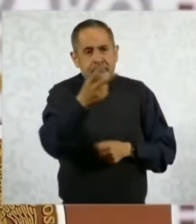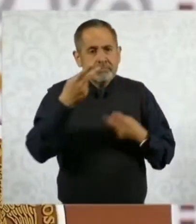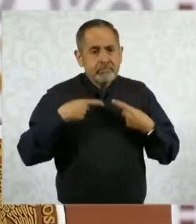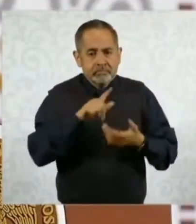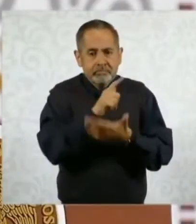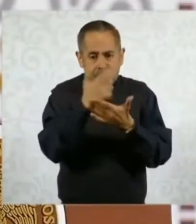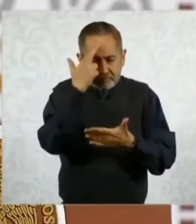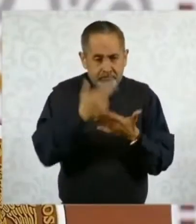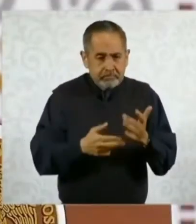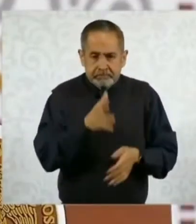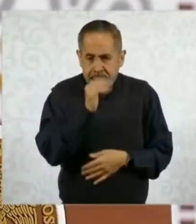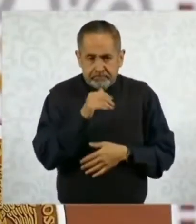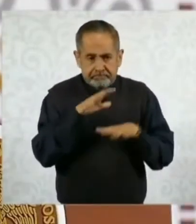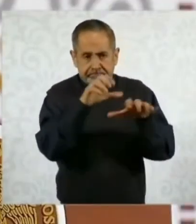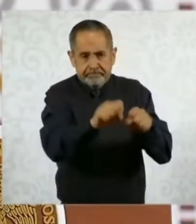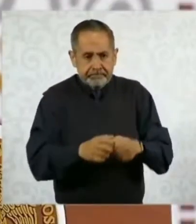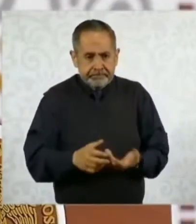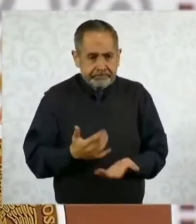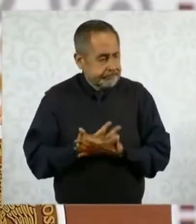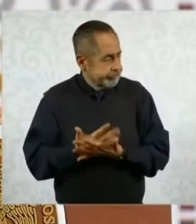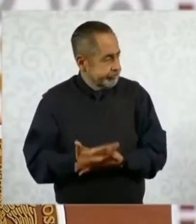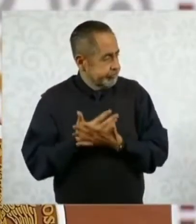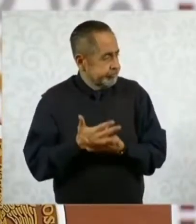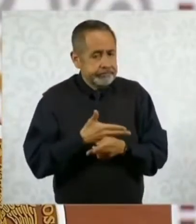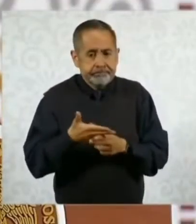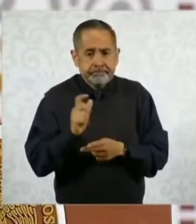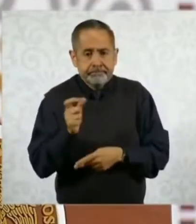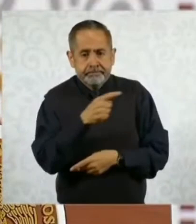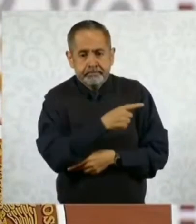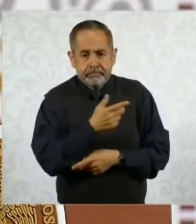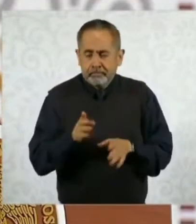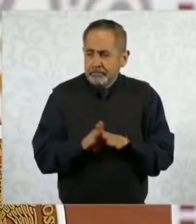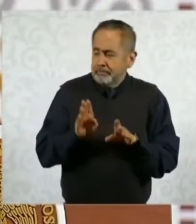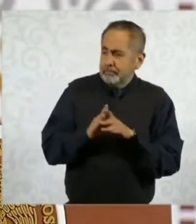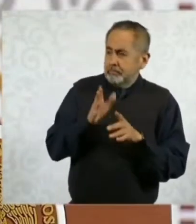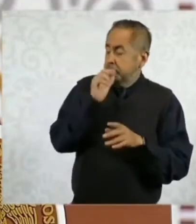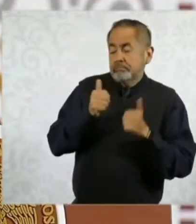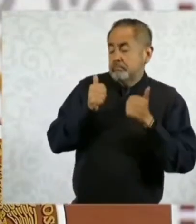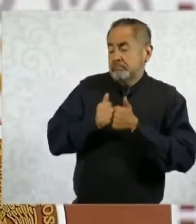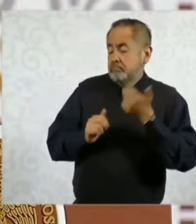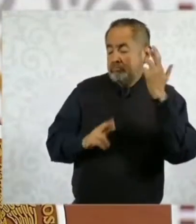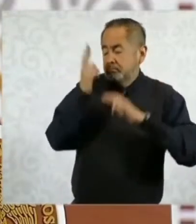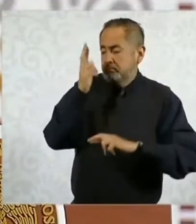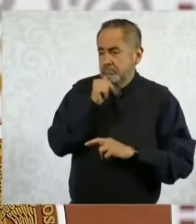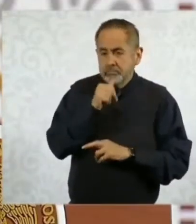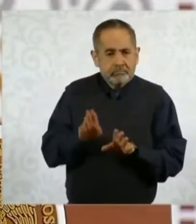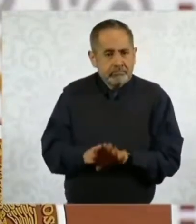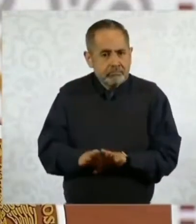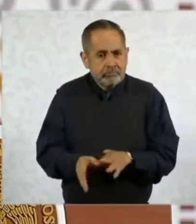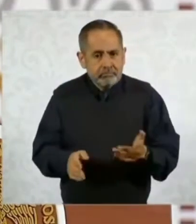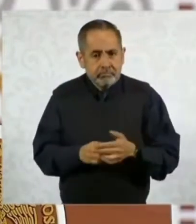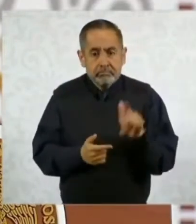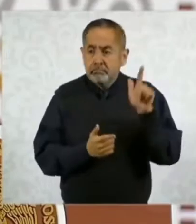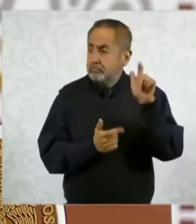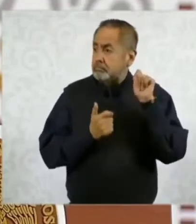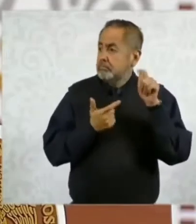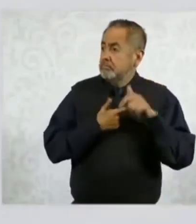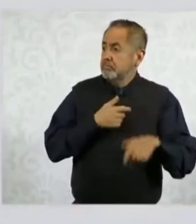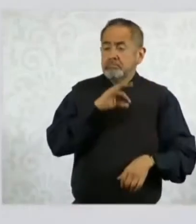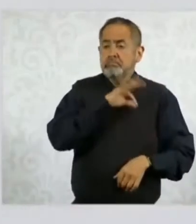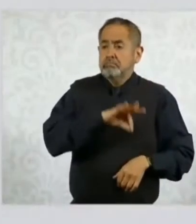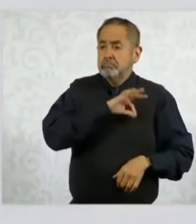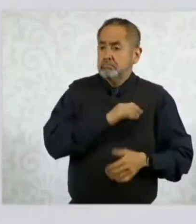entonces, ¿cómo en paro?, y además cobrando sus salarios.